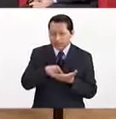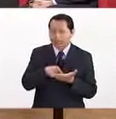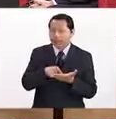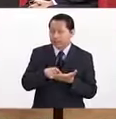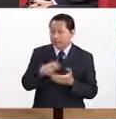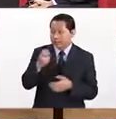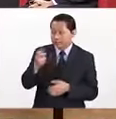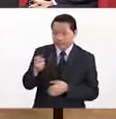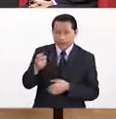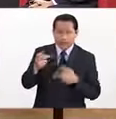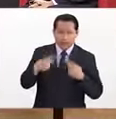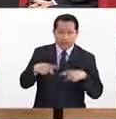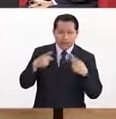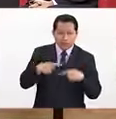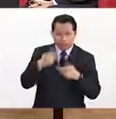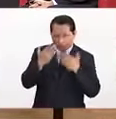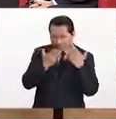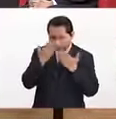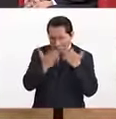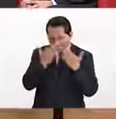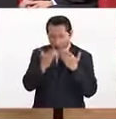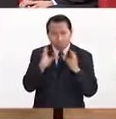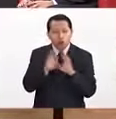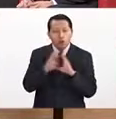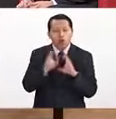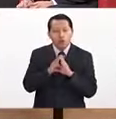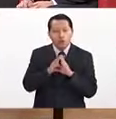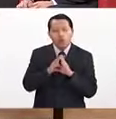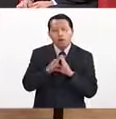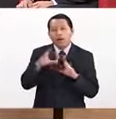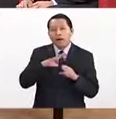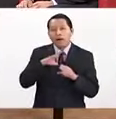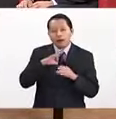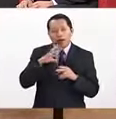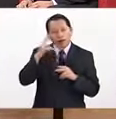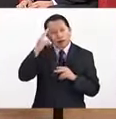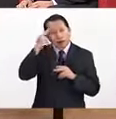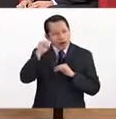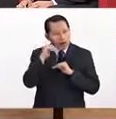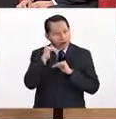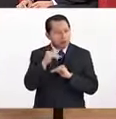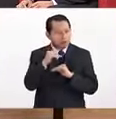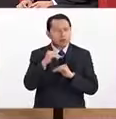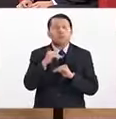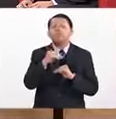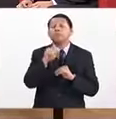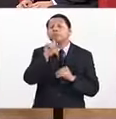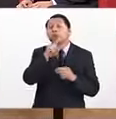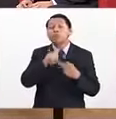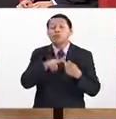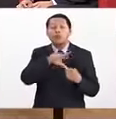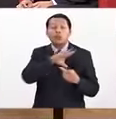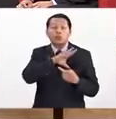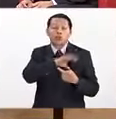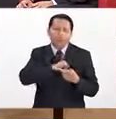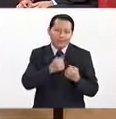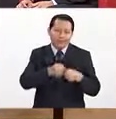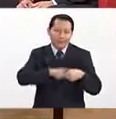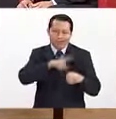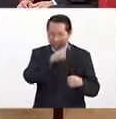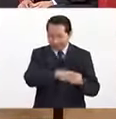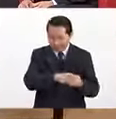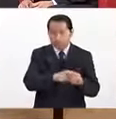galardornado ha explorado cómo una limitada racionalidad las preferencias sociales y la falta de autocontrol